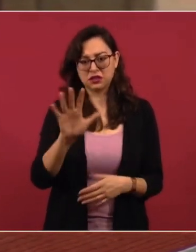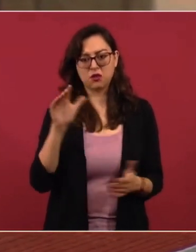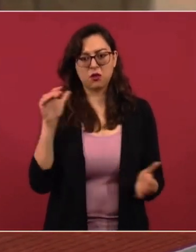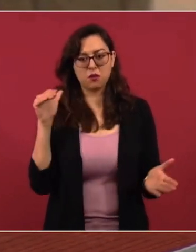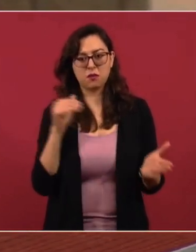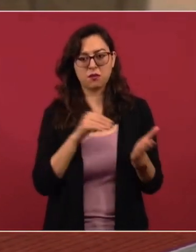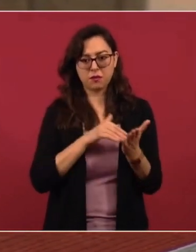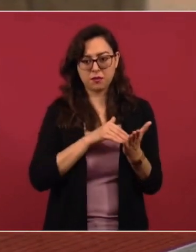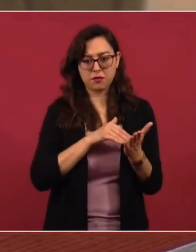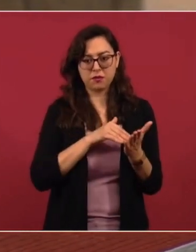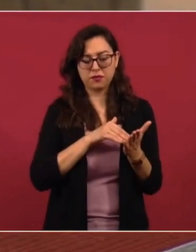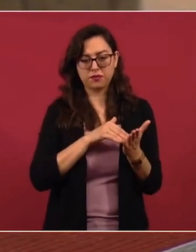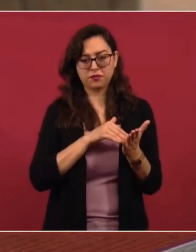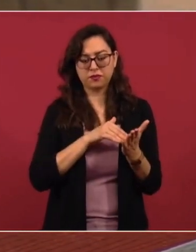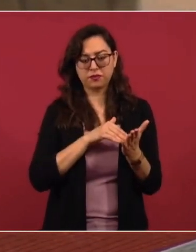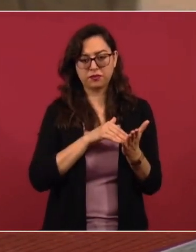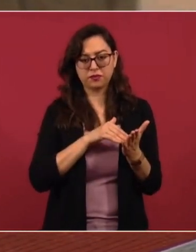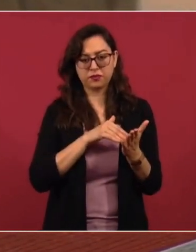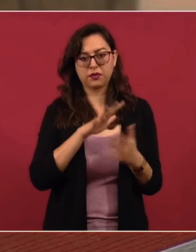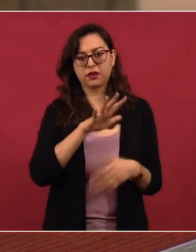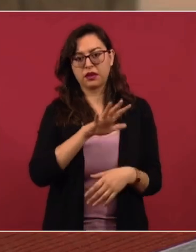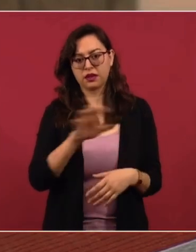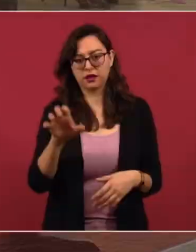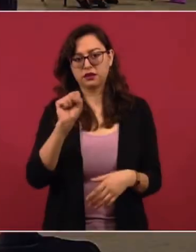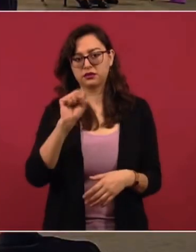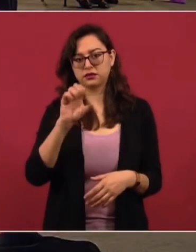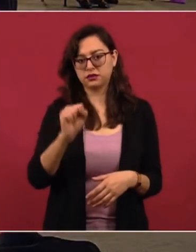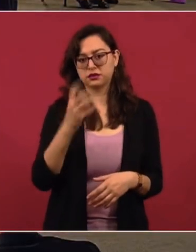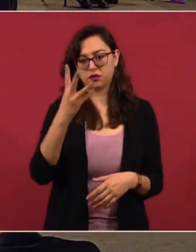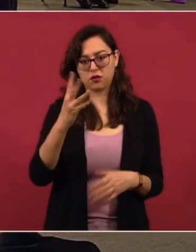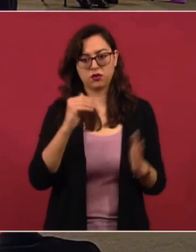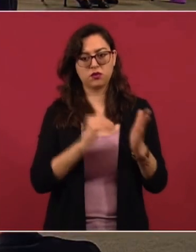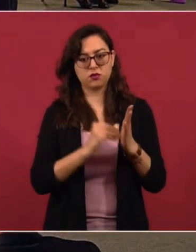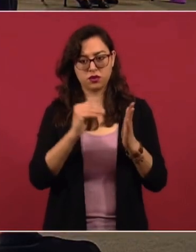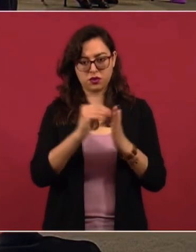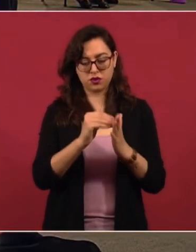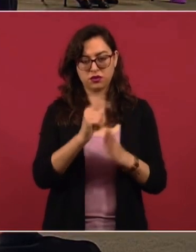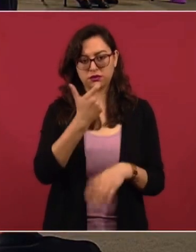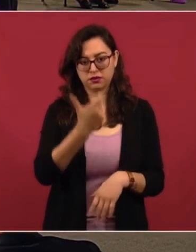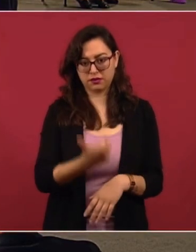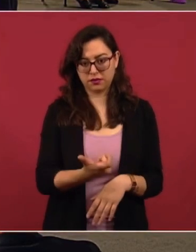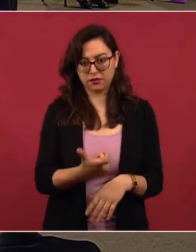564 millones de pesos.